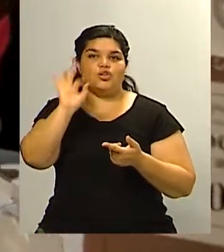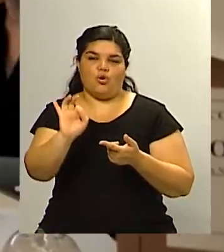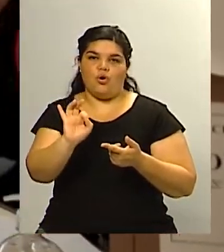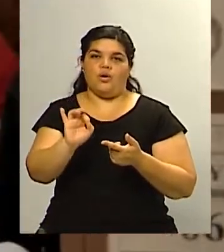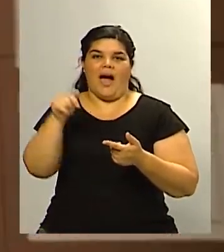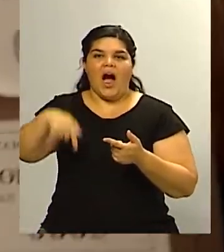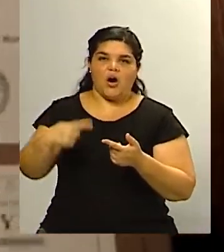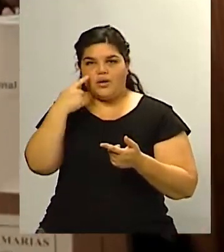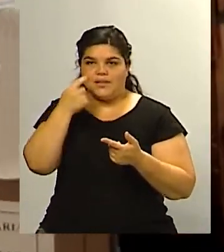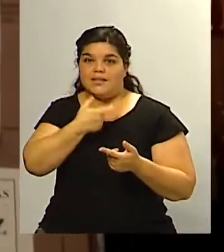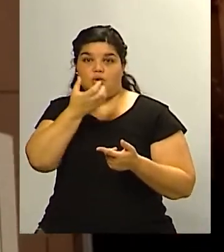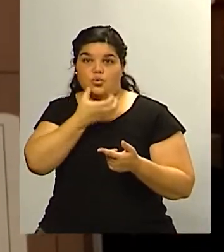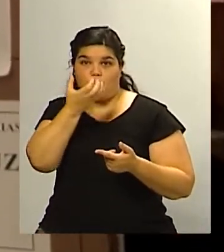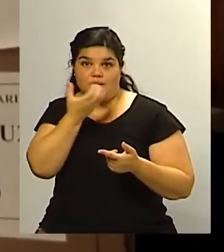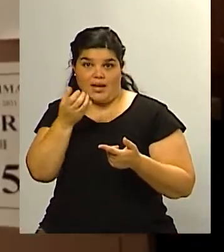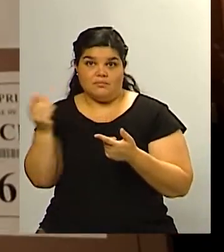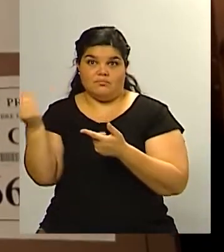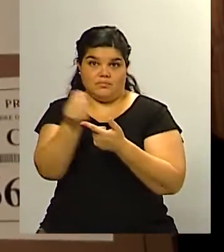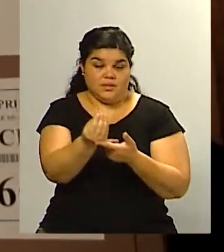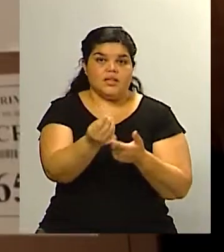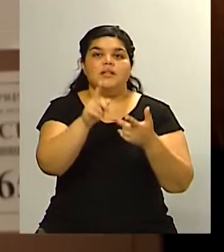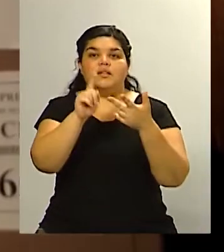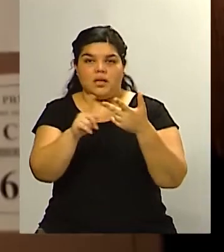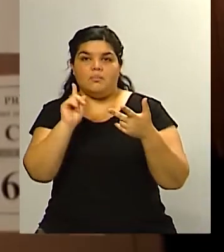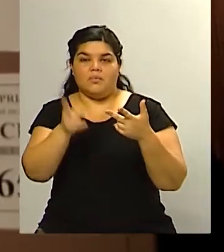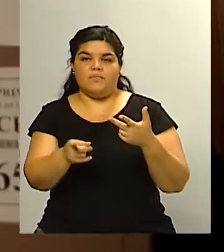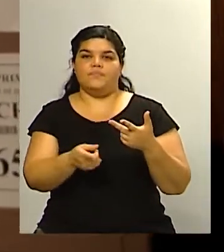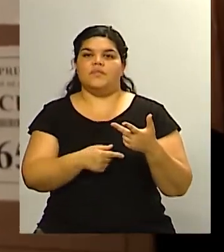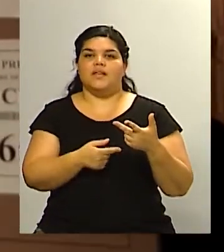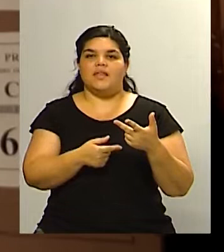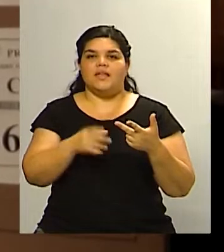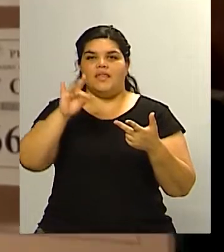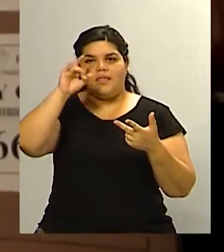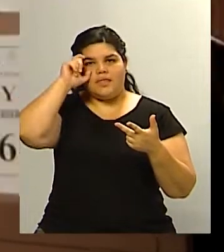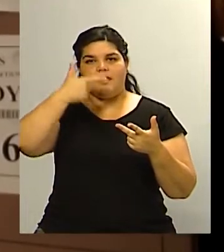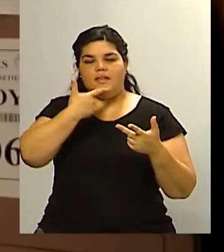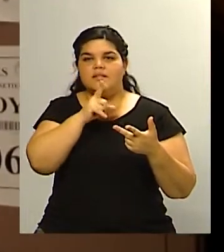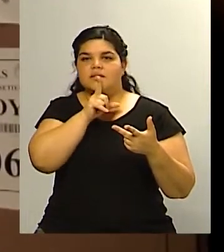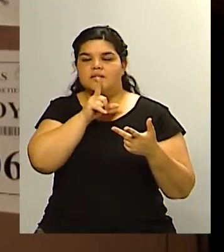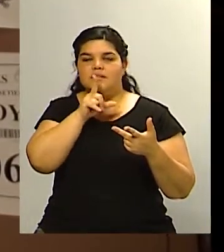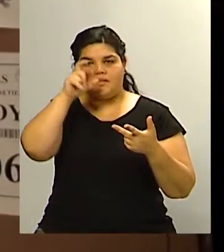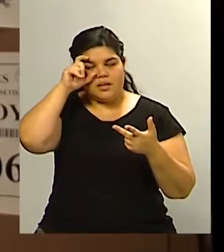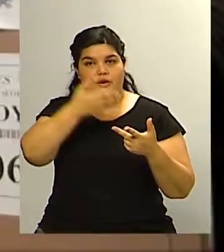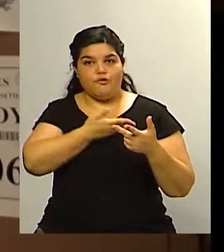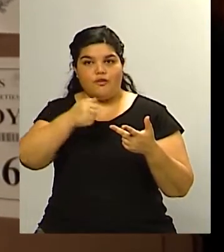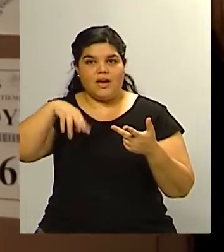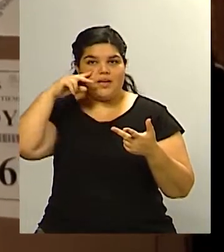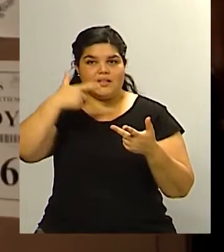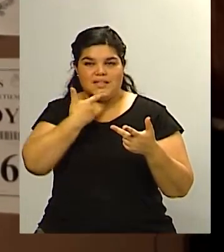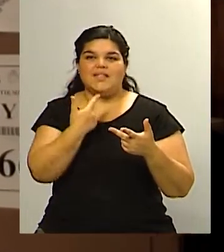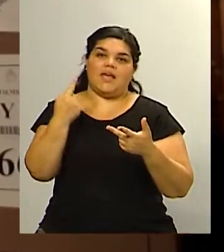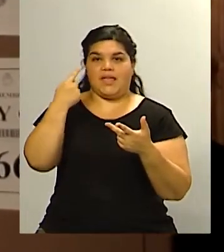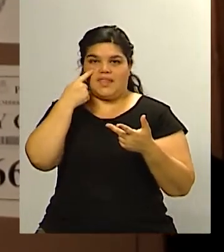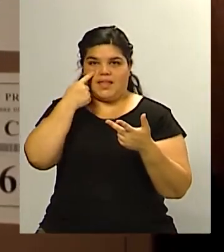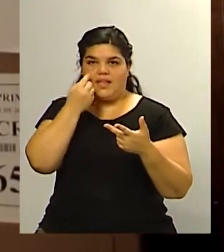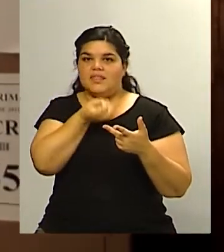y le sigue muy atrás también Florencia Estefani que es la intendente de Santa